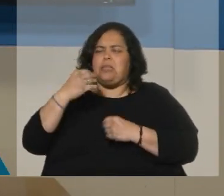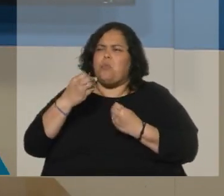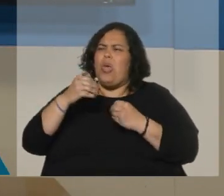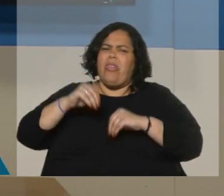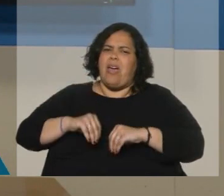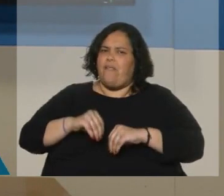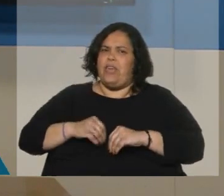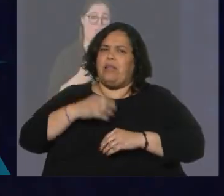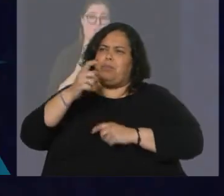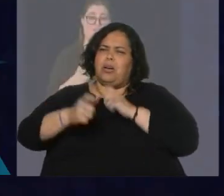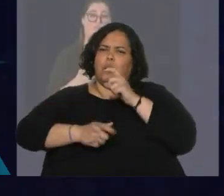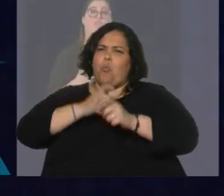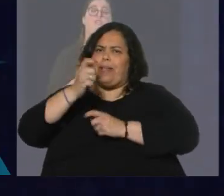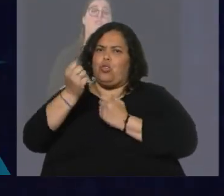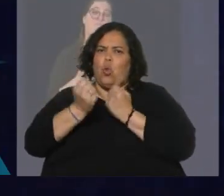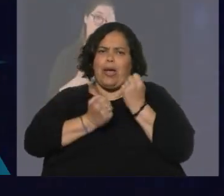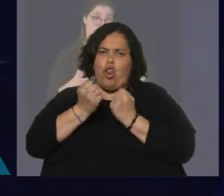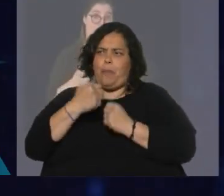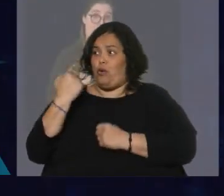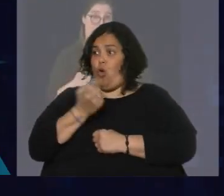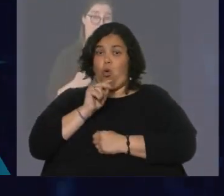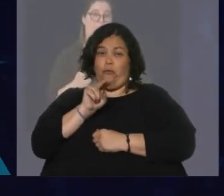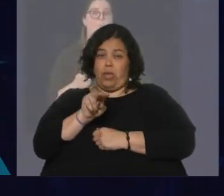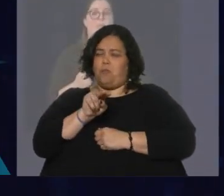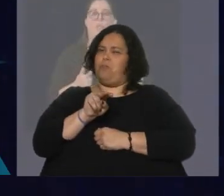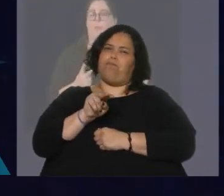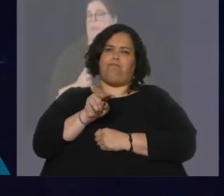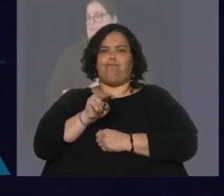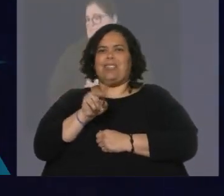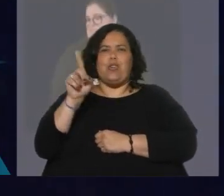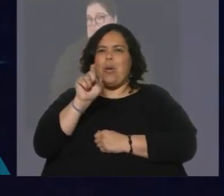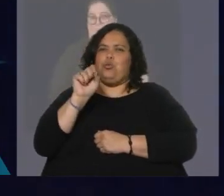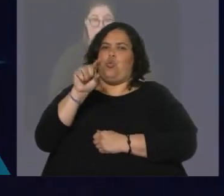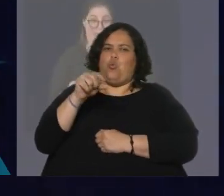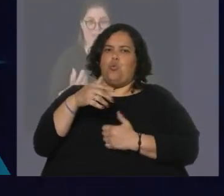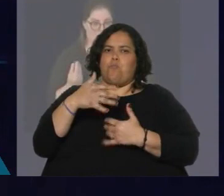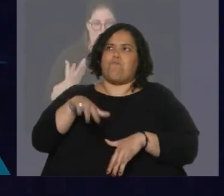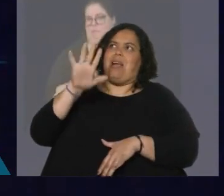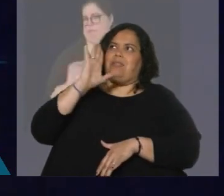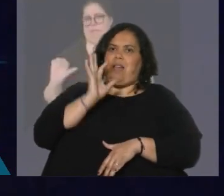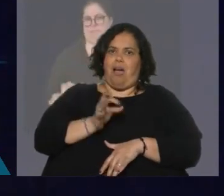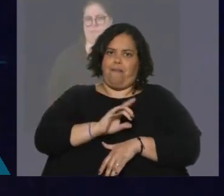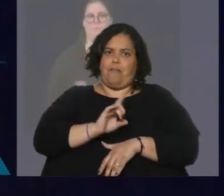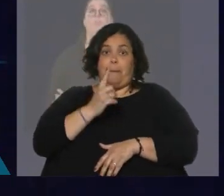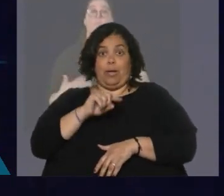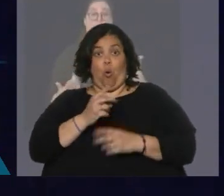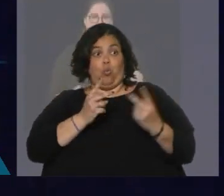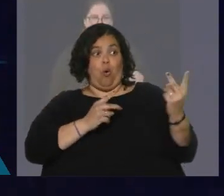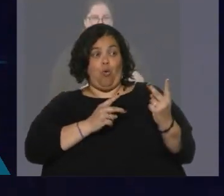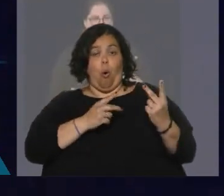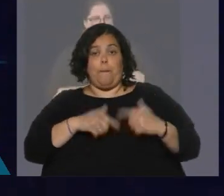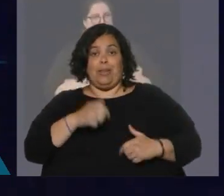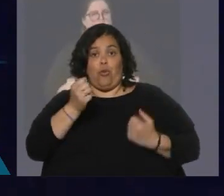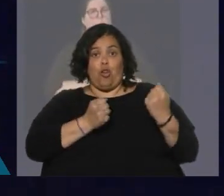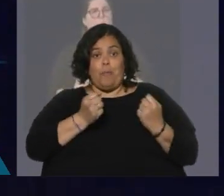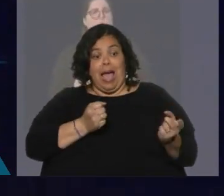Creo que es algo en lo que coincidimos todos quienes vimos este debate con No fuerte de ella, digamos. No es el fuerte, pero ante un ministro de Economía y alguien